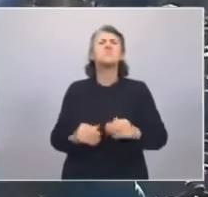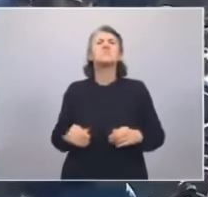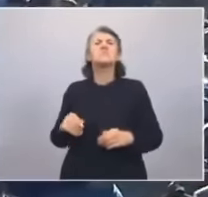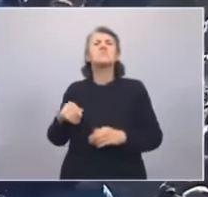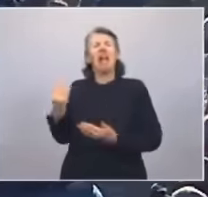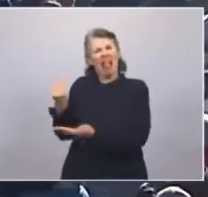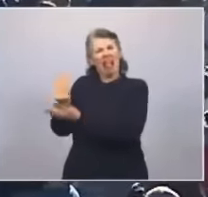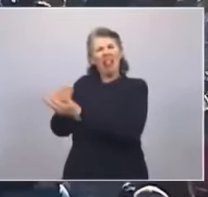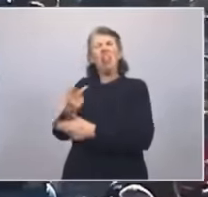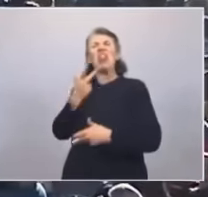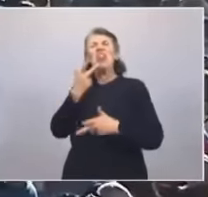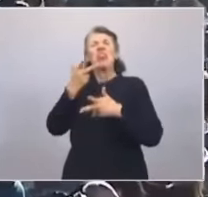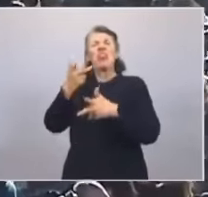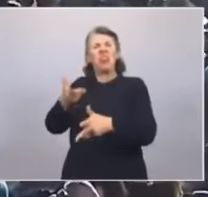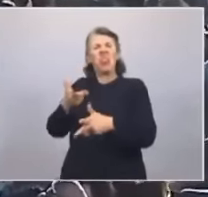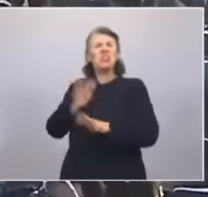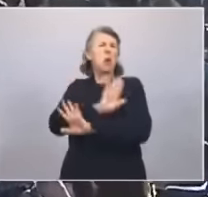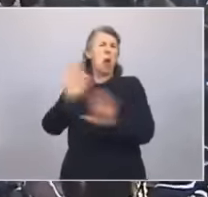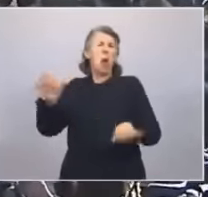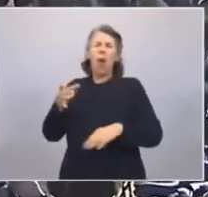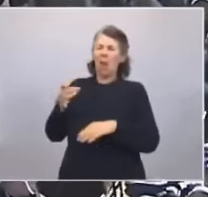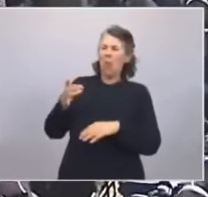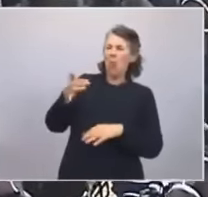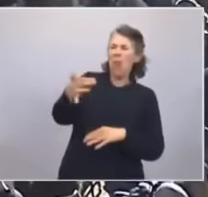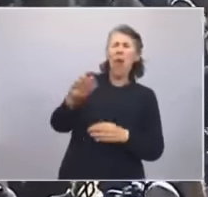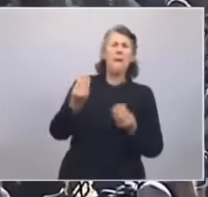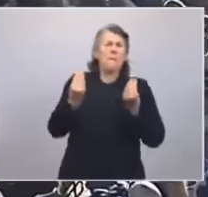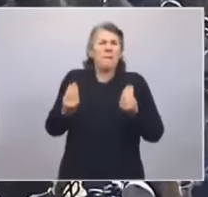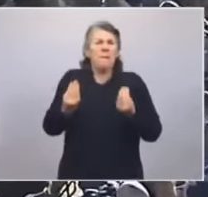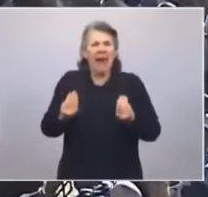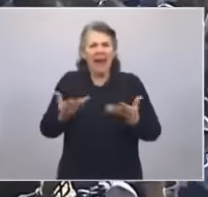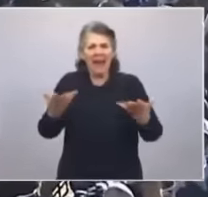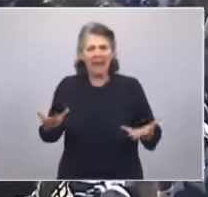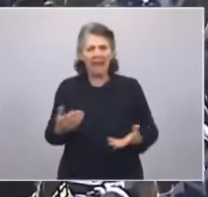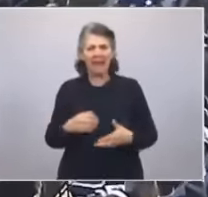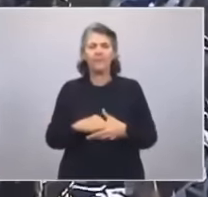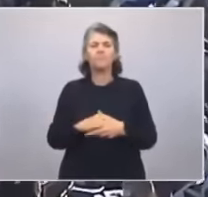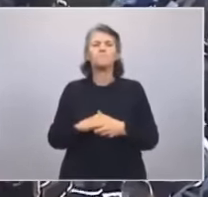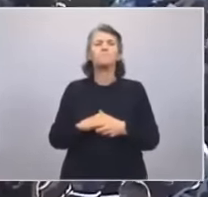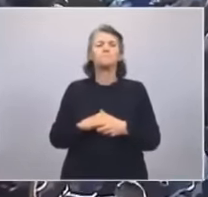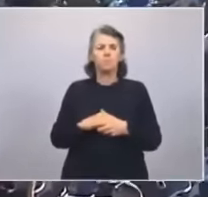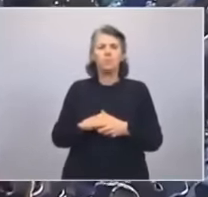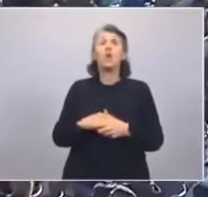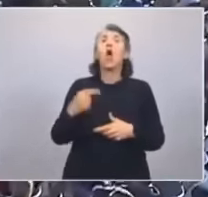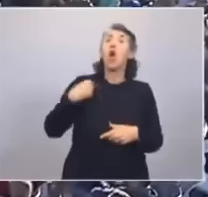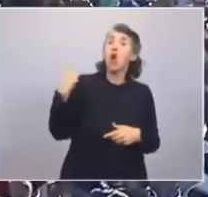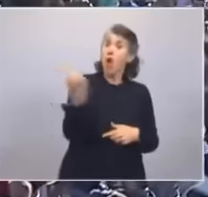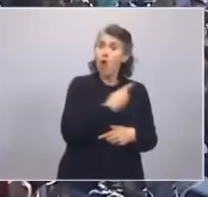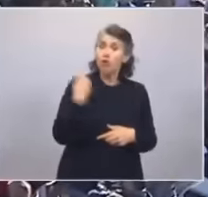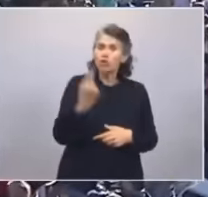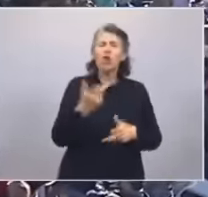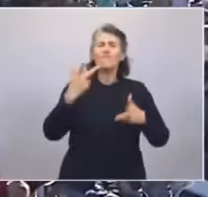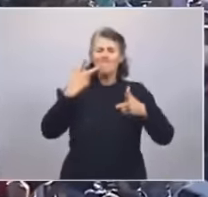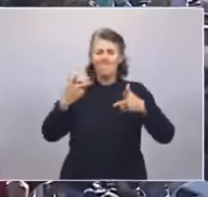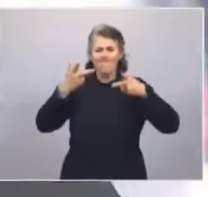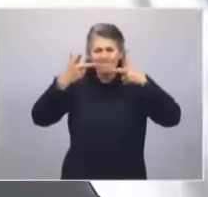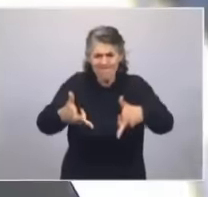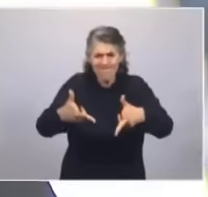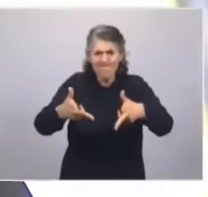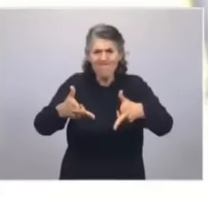la extensión ferroviaria. Venimos a decirle a los y las argentinas